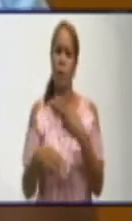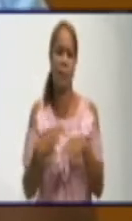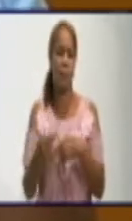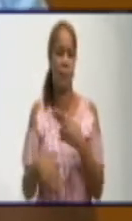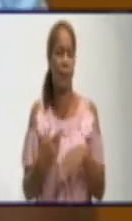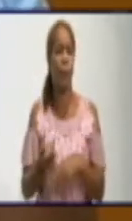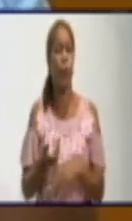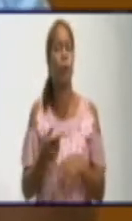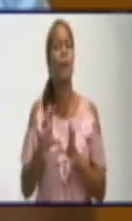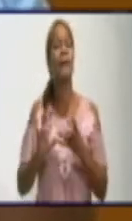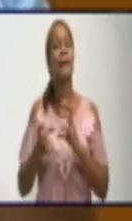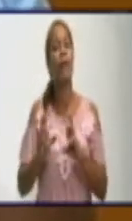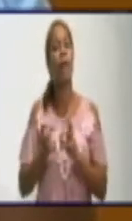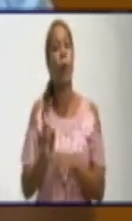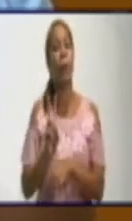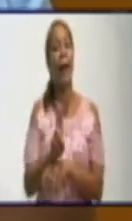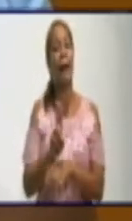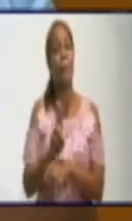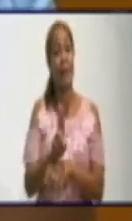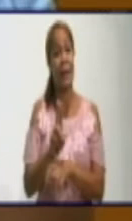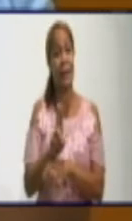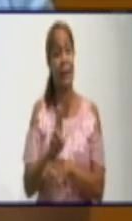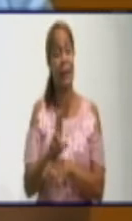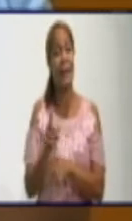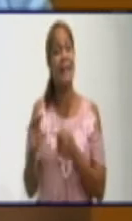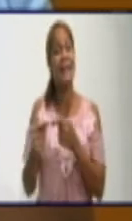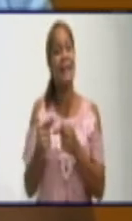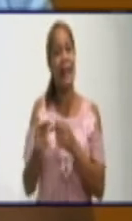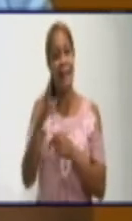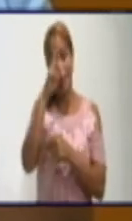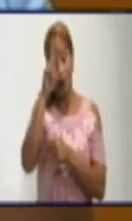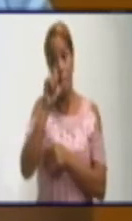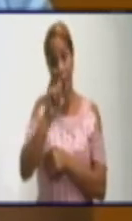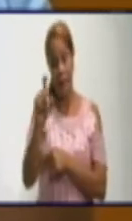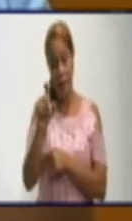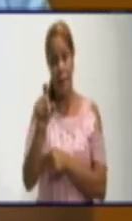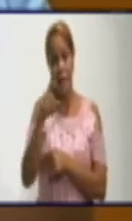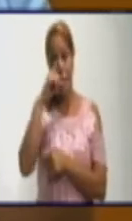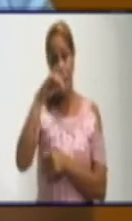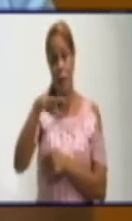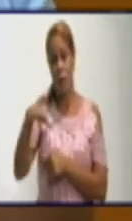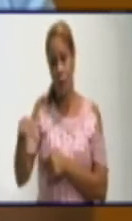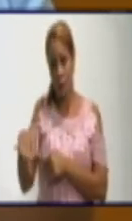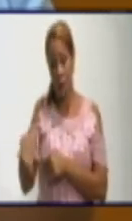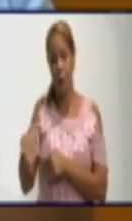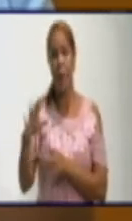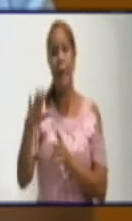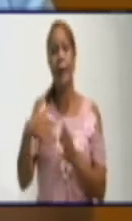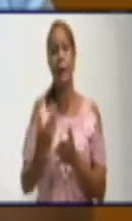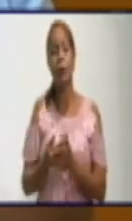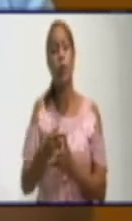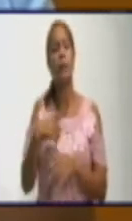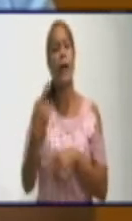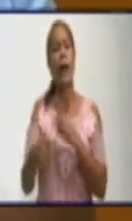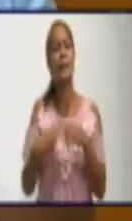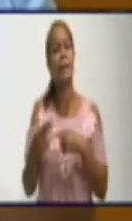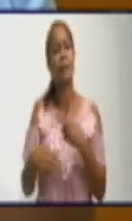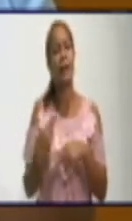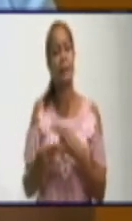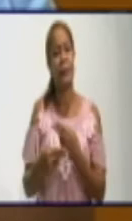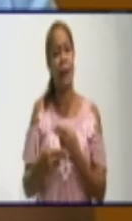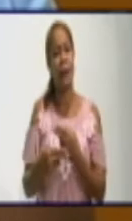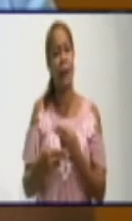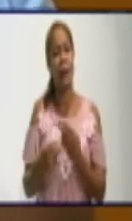emergente y rápida en el hospital infantil, cuyo trabajo ya se concluyó en el día de hoy. Nos falta hacer una desconexión en el hospital infantil de lo que tenían